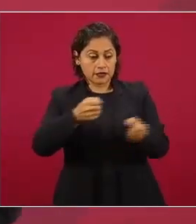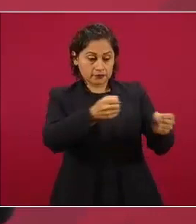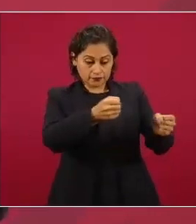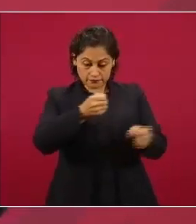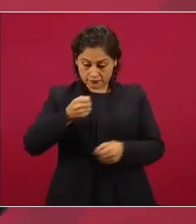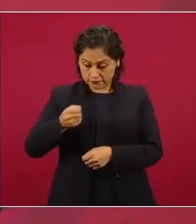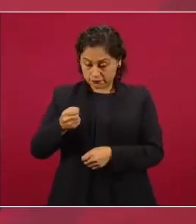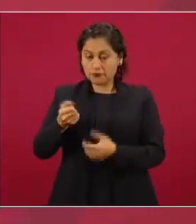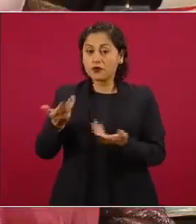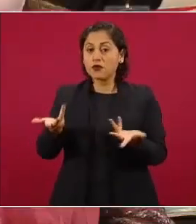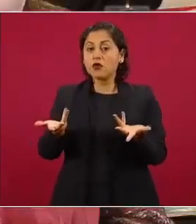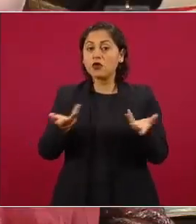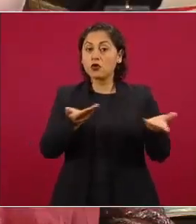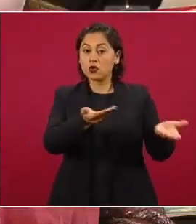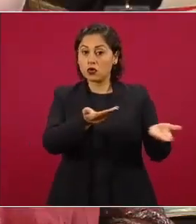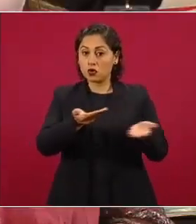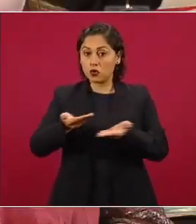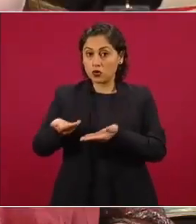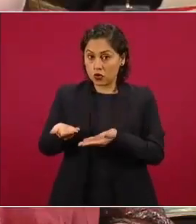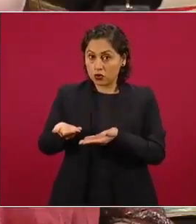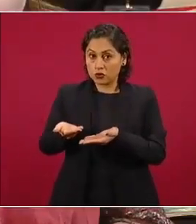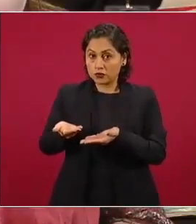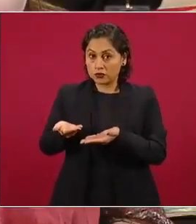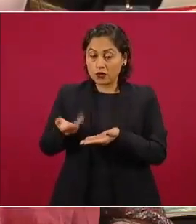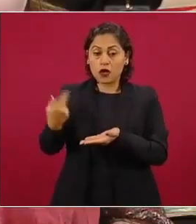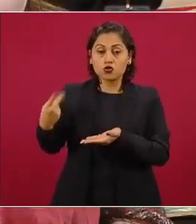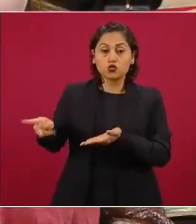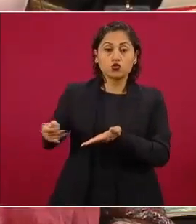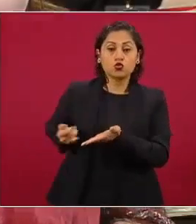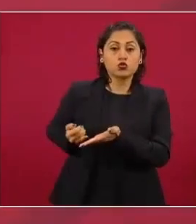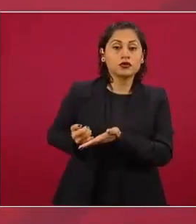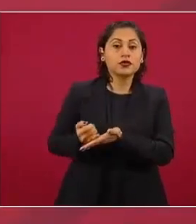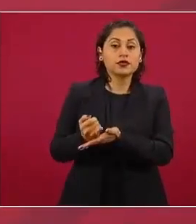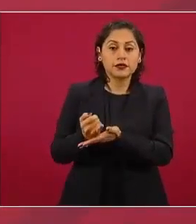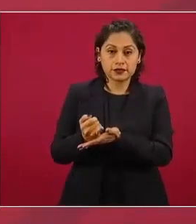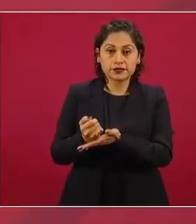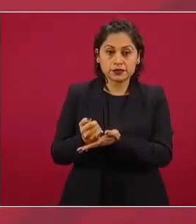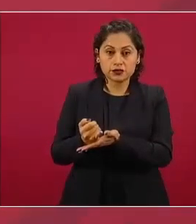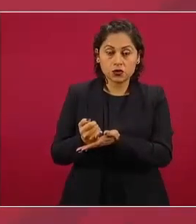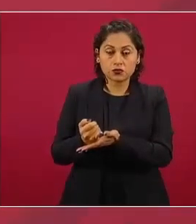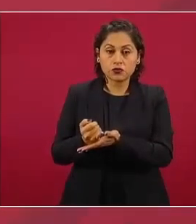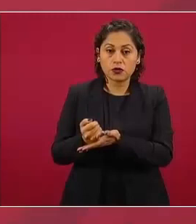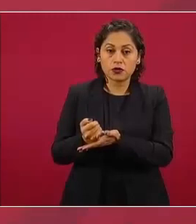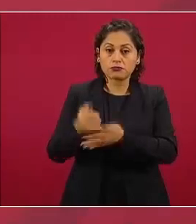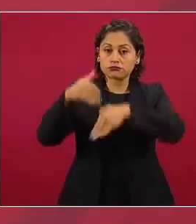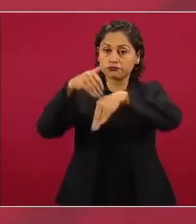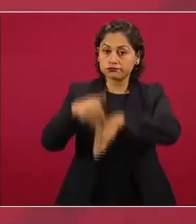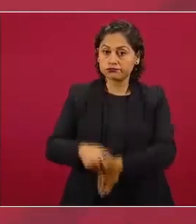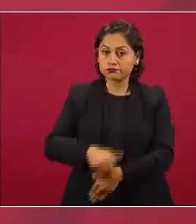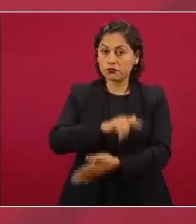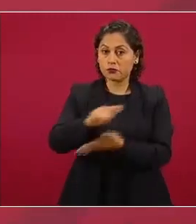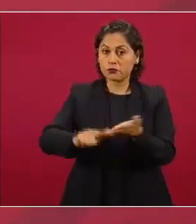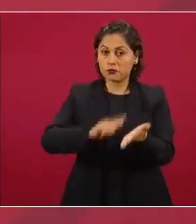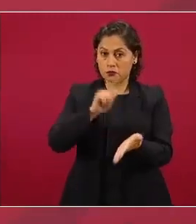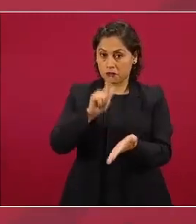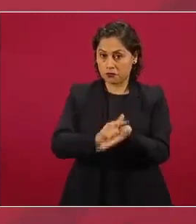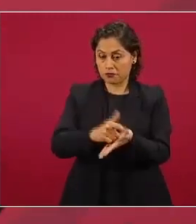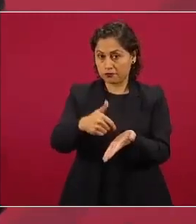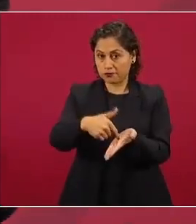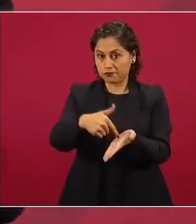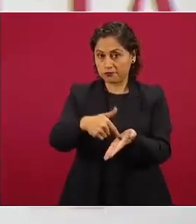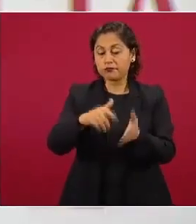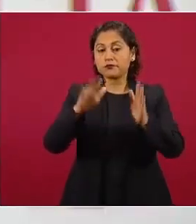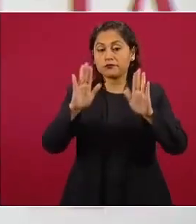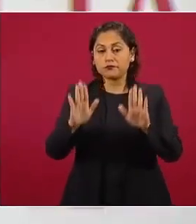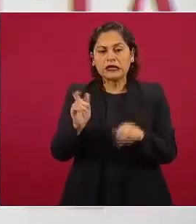decirlo así recibe y toma las decisiones jurídicas que procedan va a recibir a